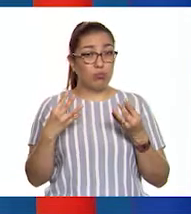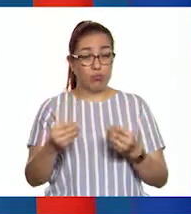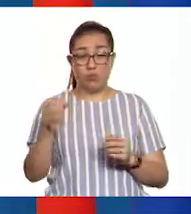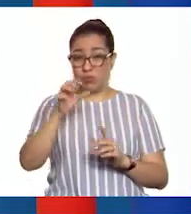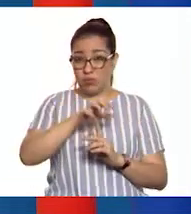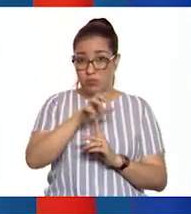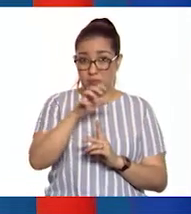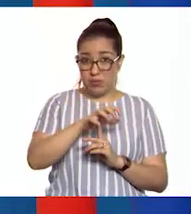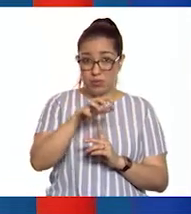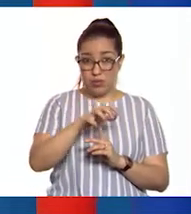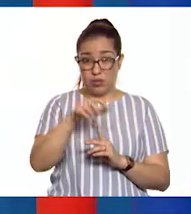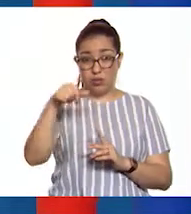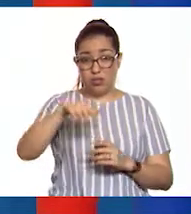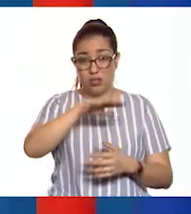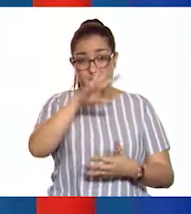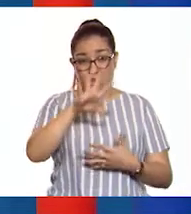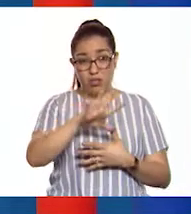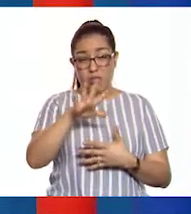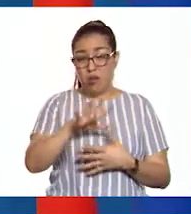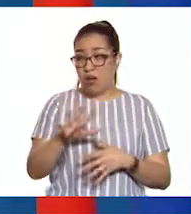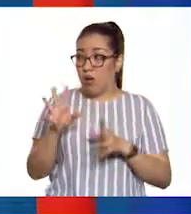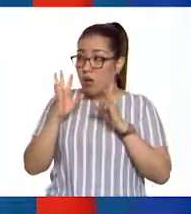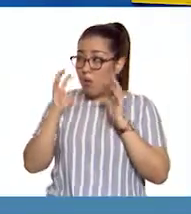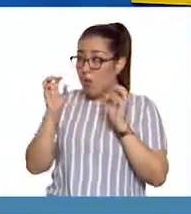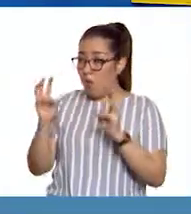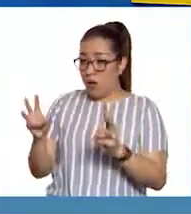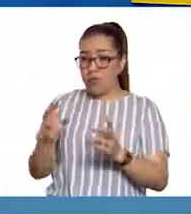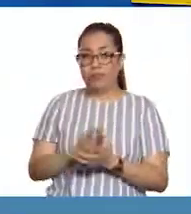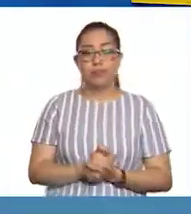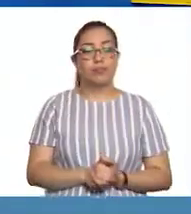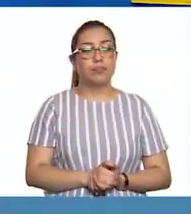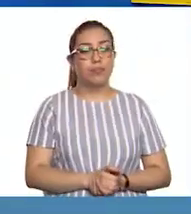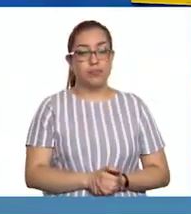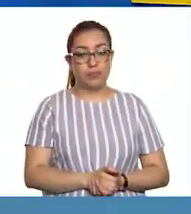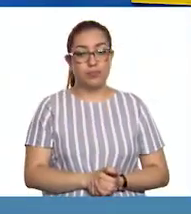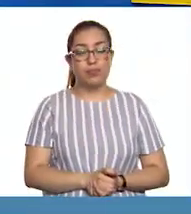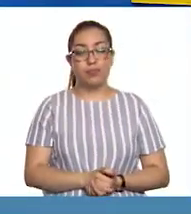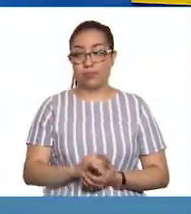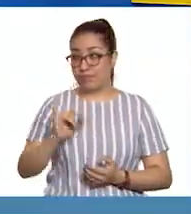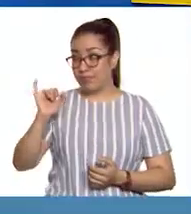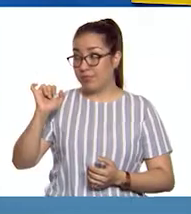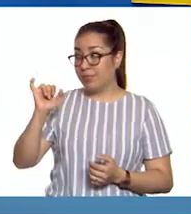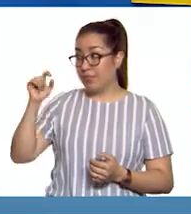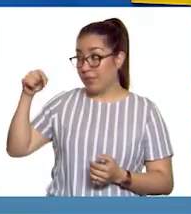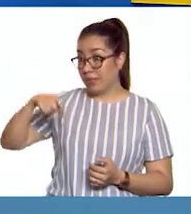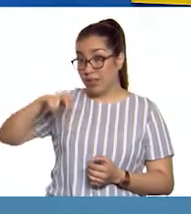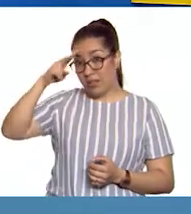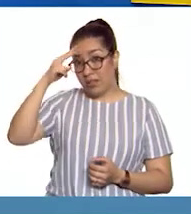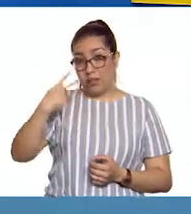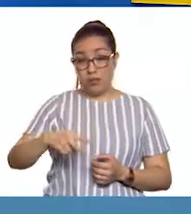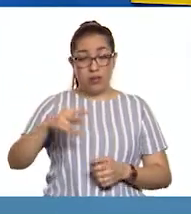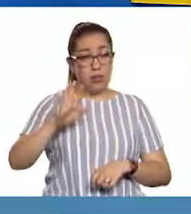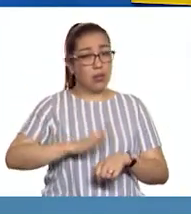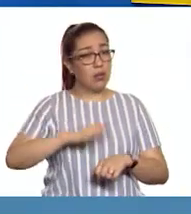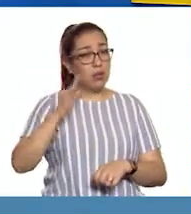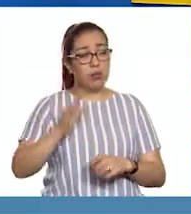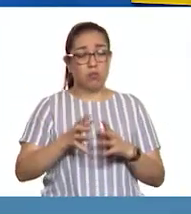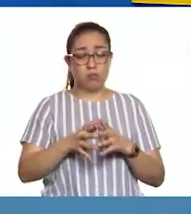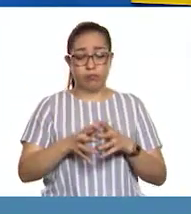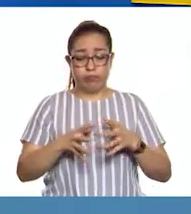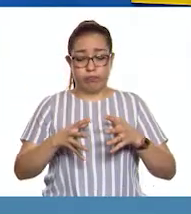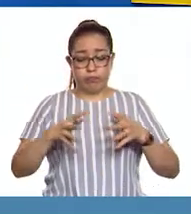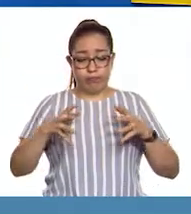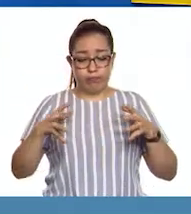en América Latina. Eso es increíble. Y fíjate, aquí en México su producción se ha duplicado en los últimos años